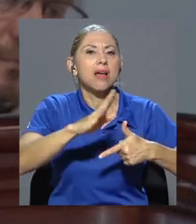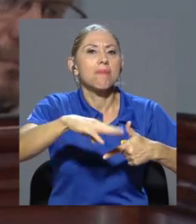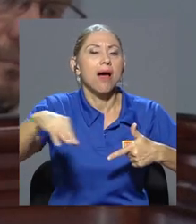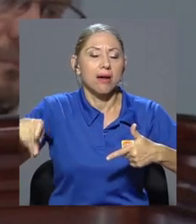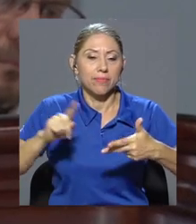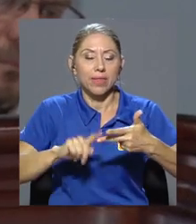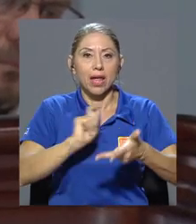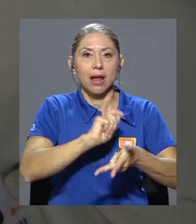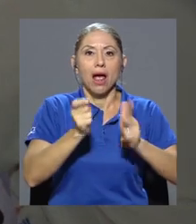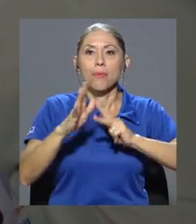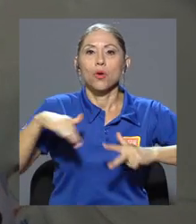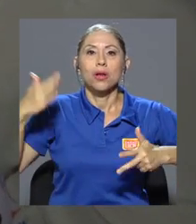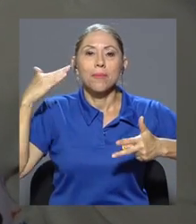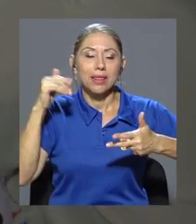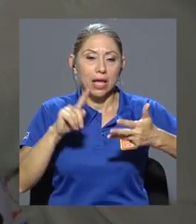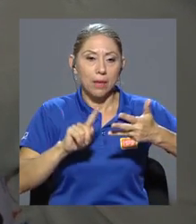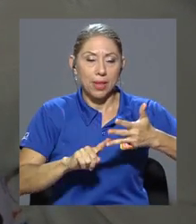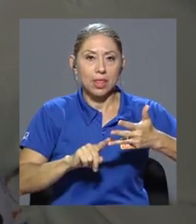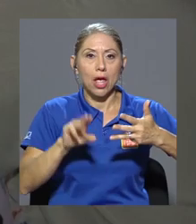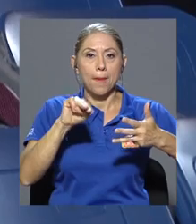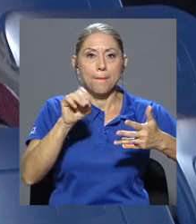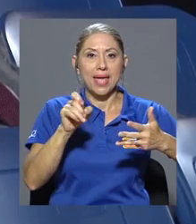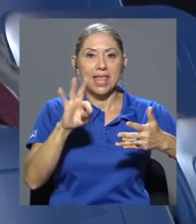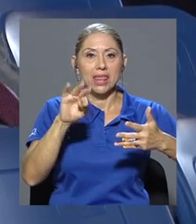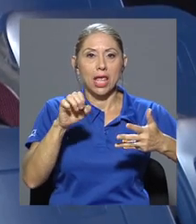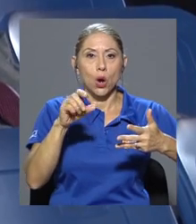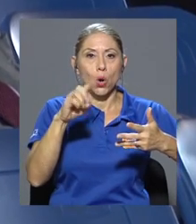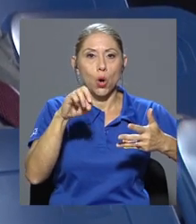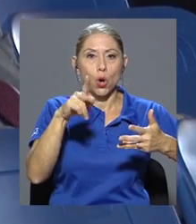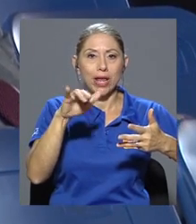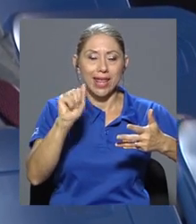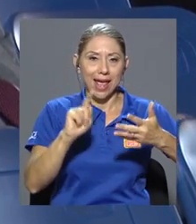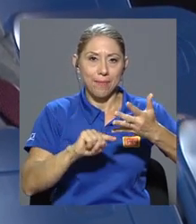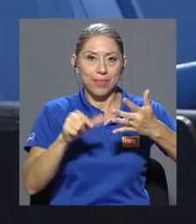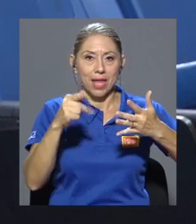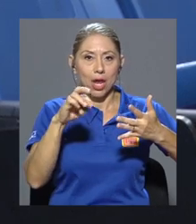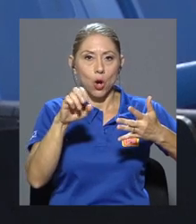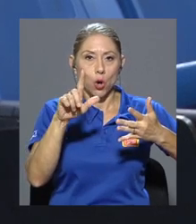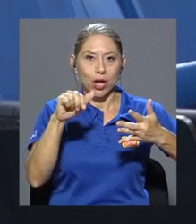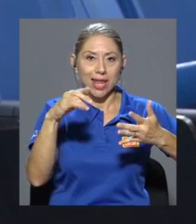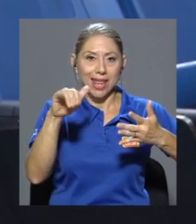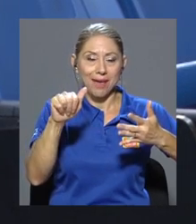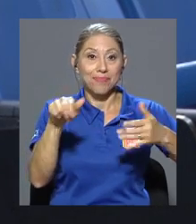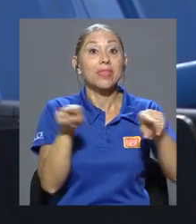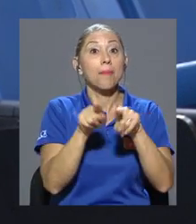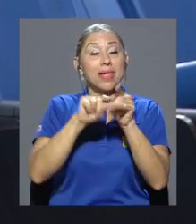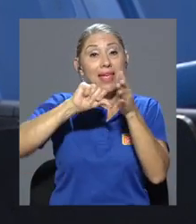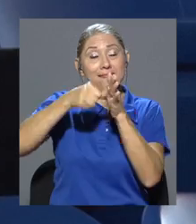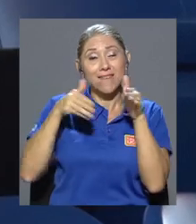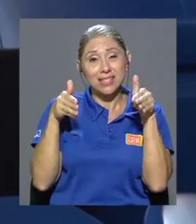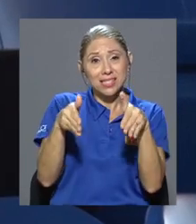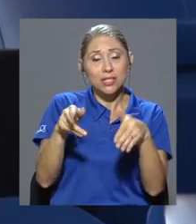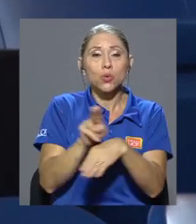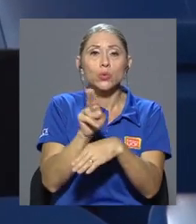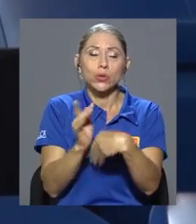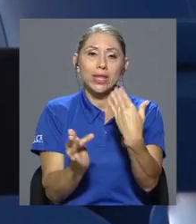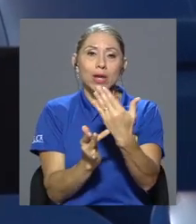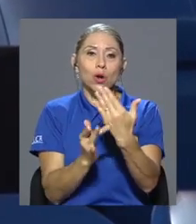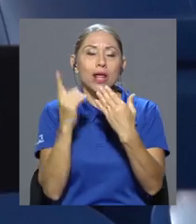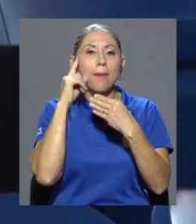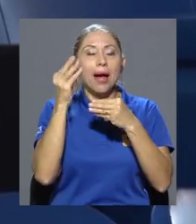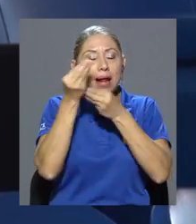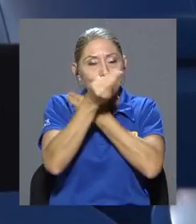cambio climático, meteorología y geología. Además, se hizo énfasis en el uso de la tecnología para divulgar la información